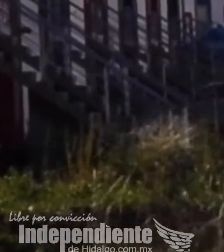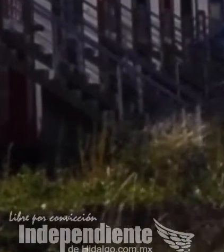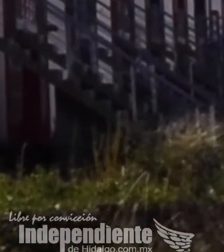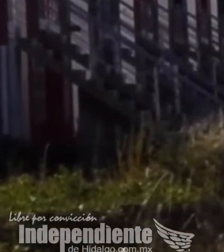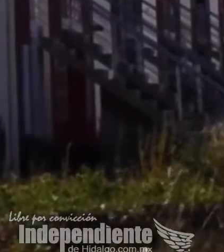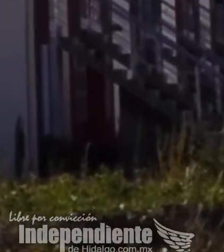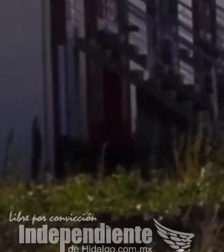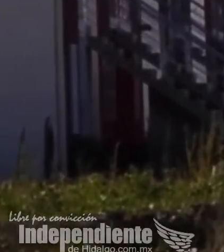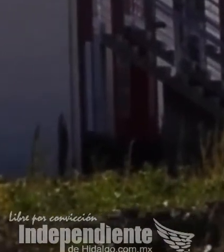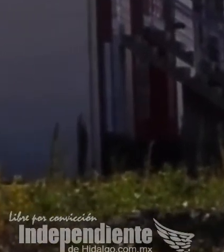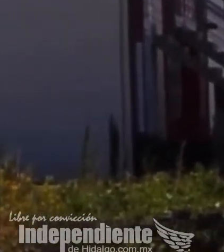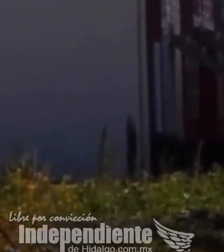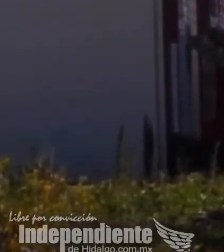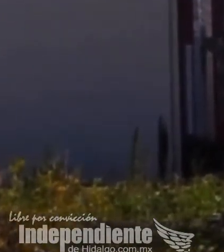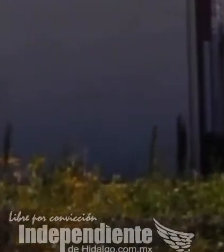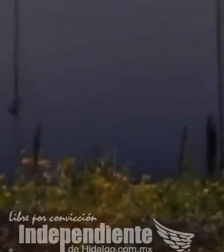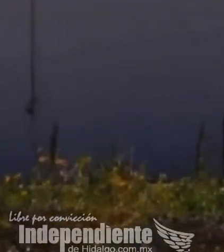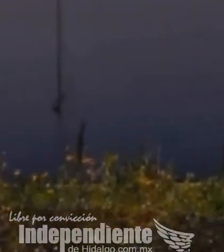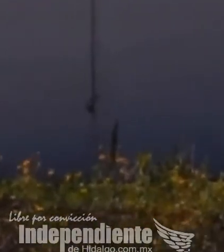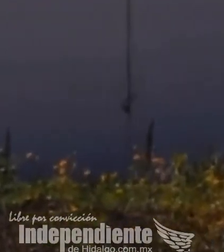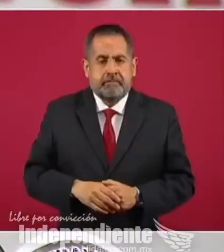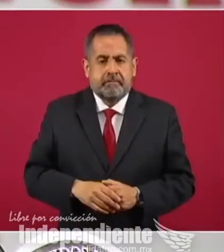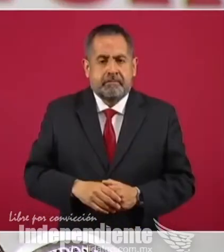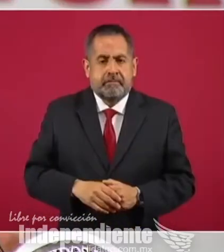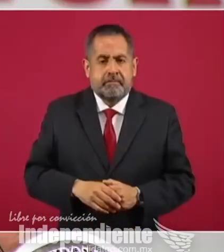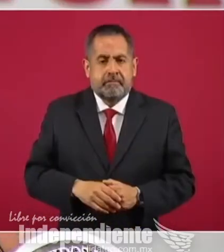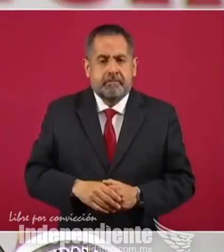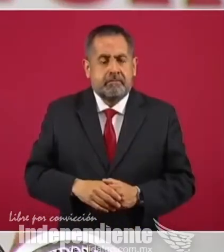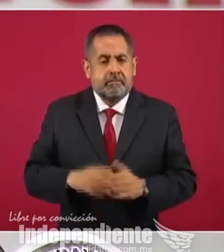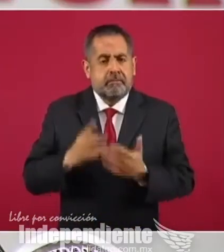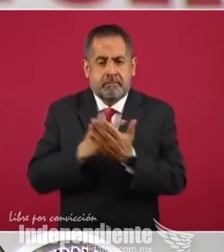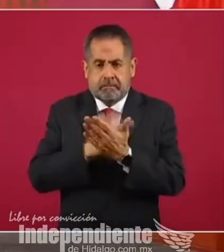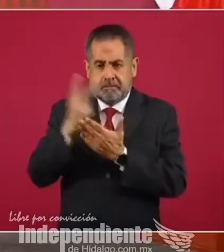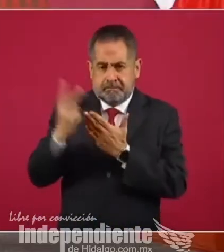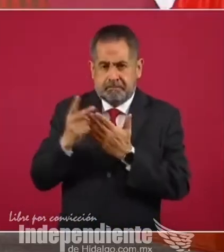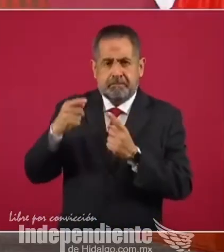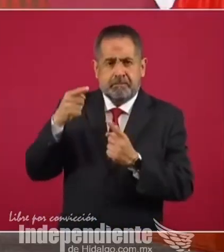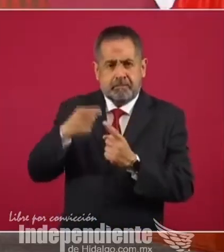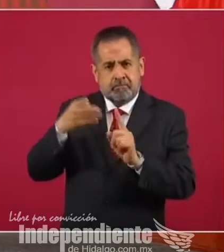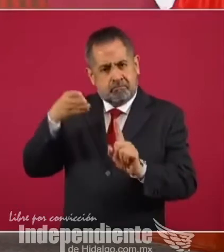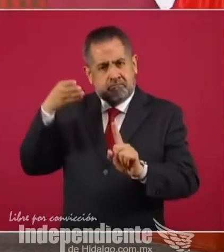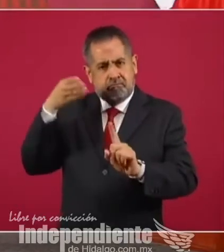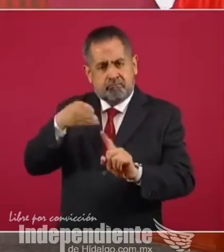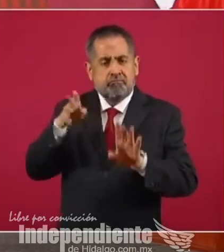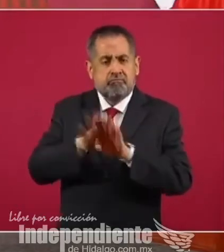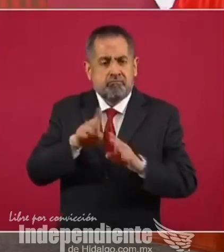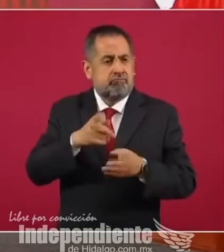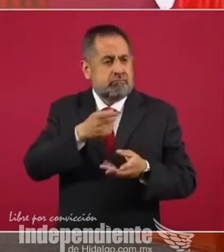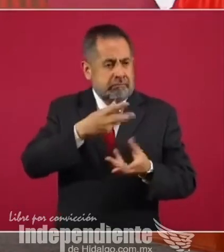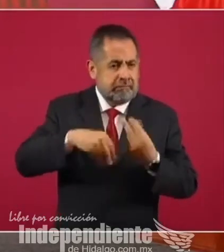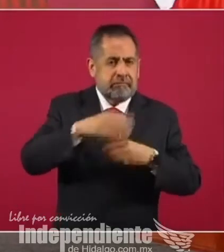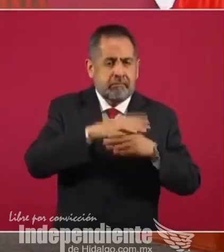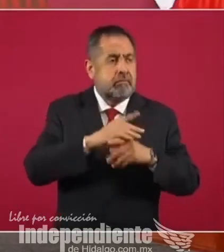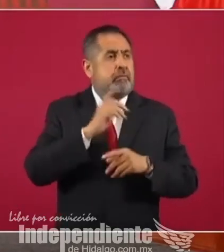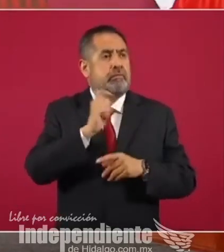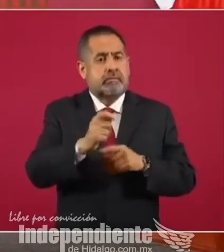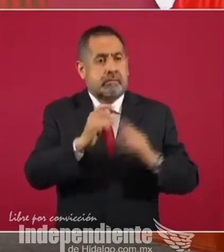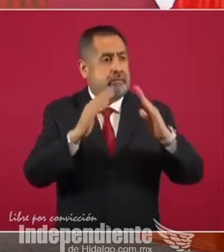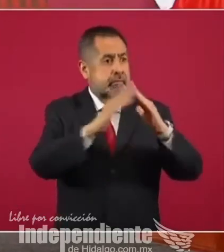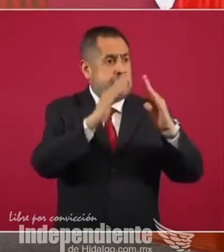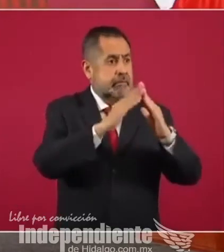distanciamiento con centros de trabajo y la falta de servicios básicos. Además, recalcó que en el país hay aproximadamente